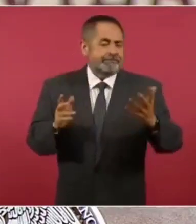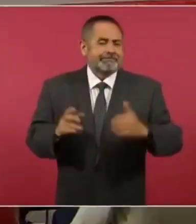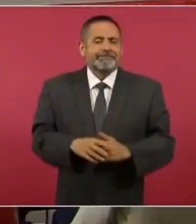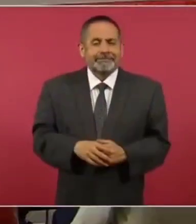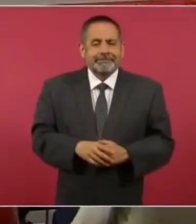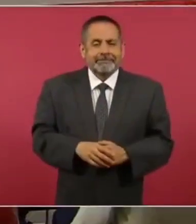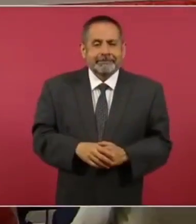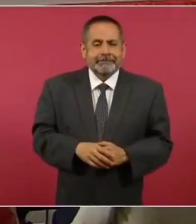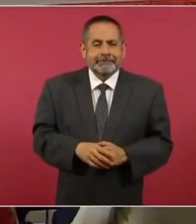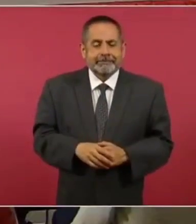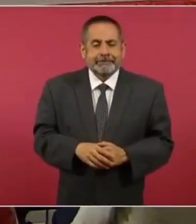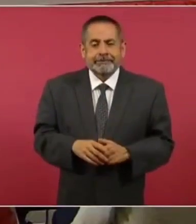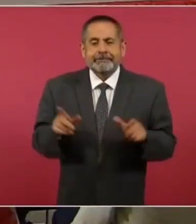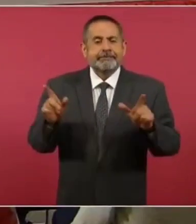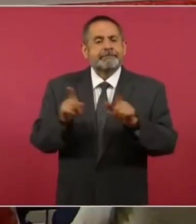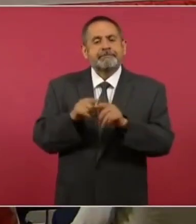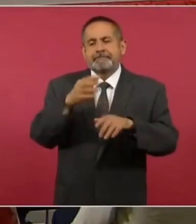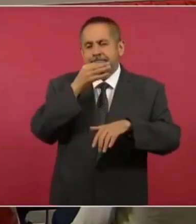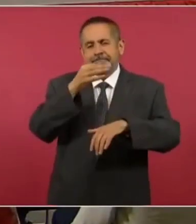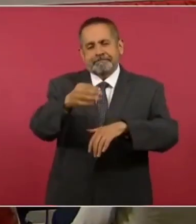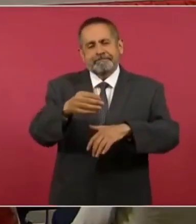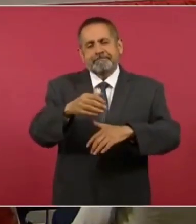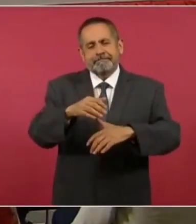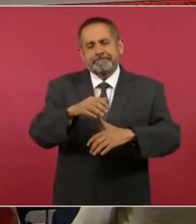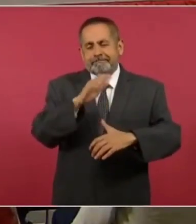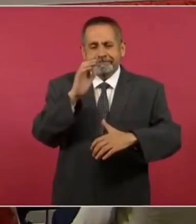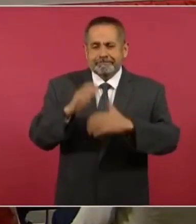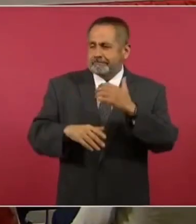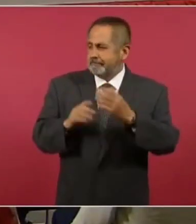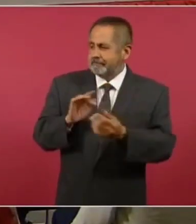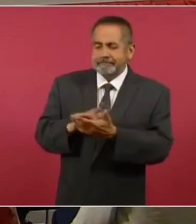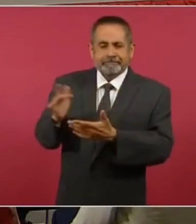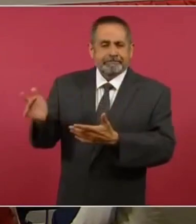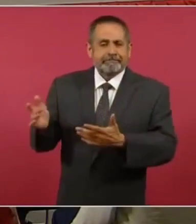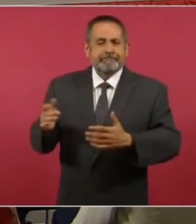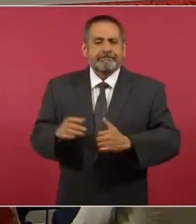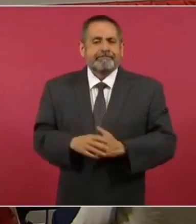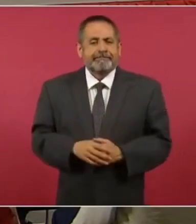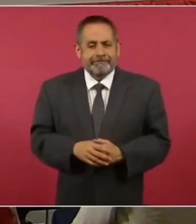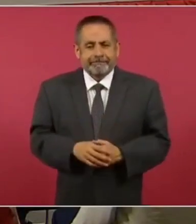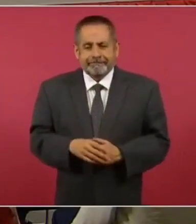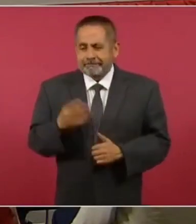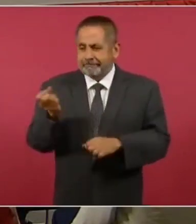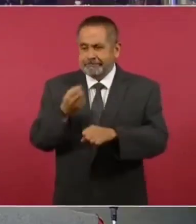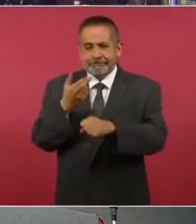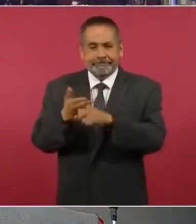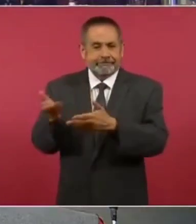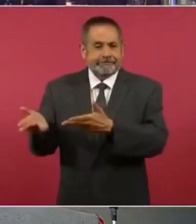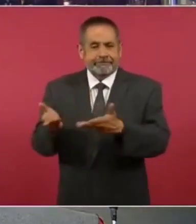bueno, pues hasta aquí la sección de hoy. ¿Es cuánto? Muchas gracias, señor secretario.